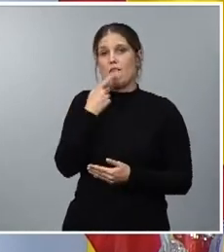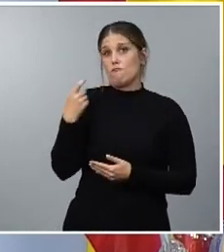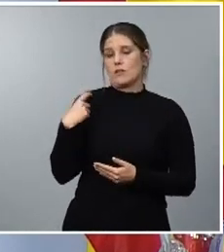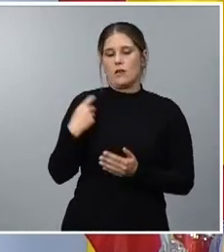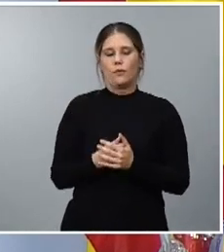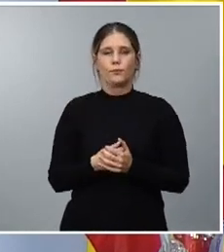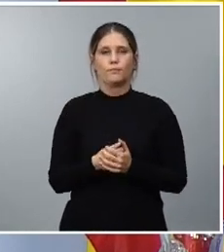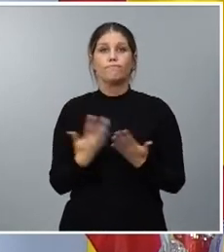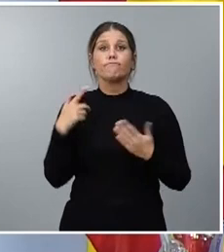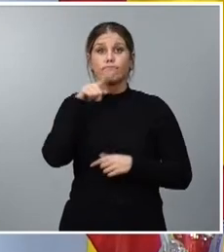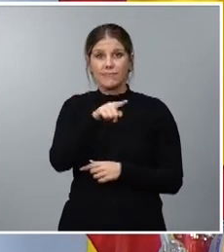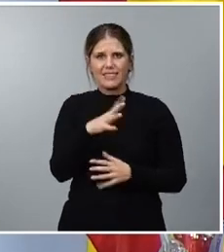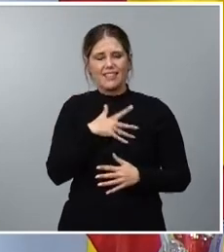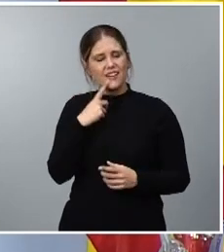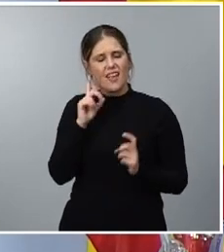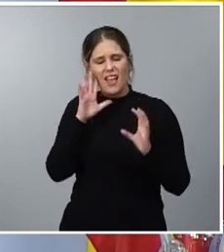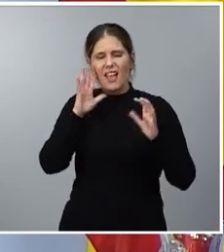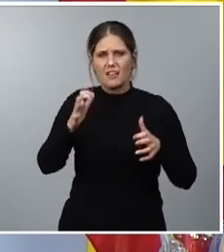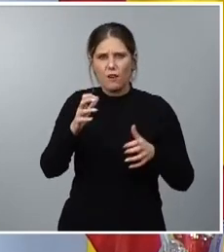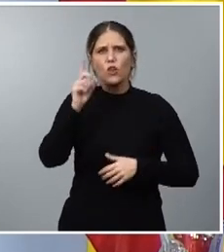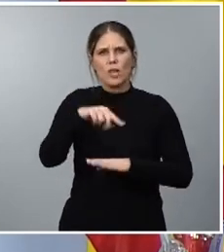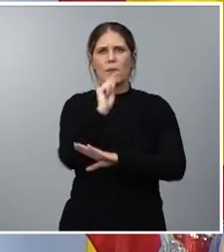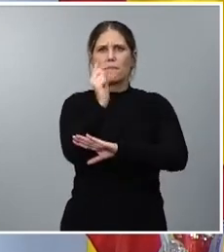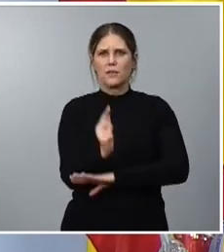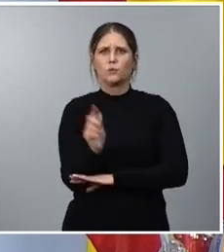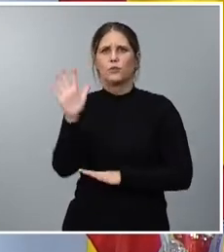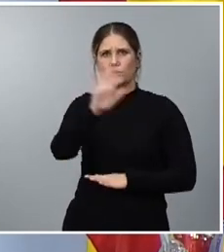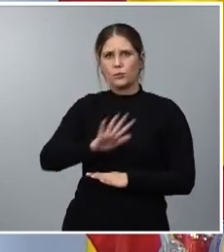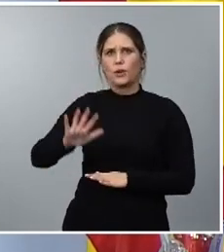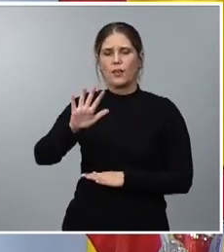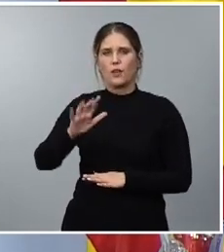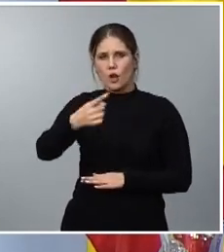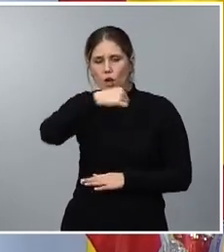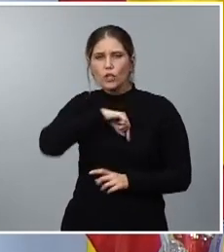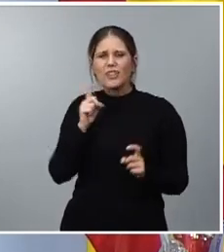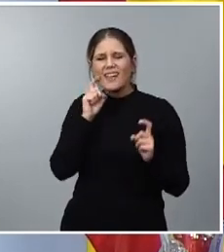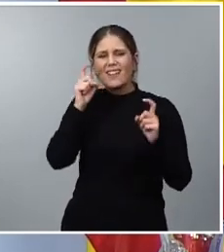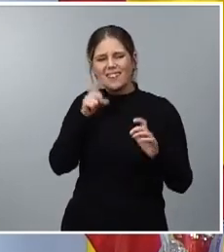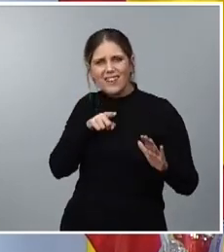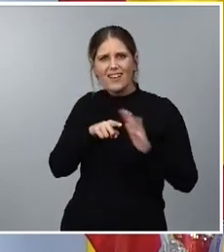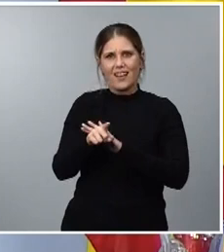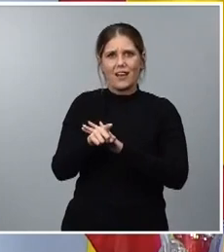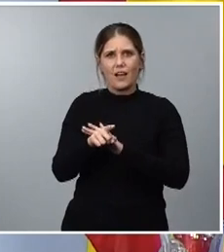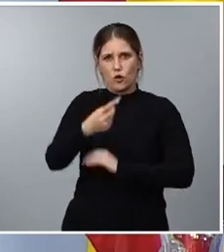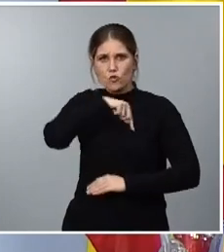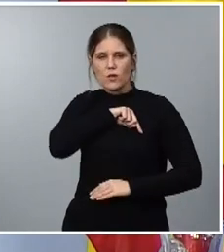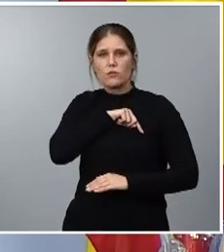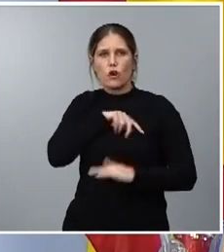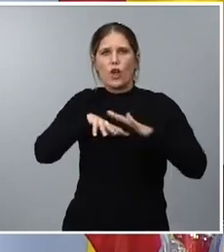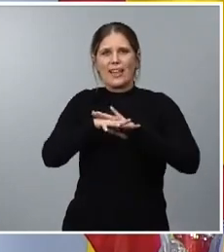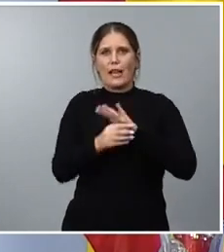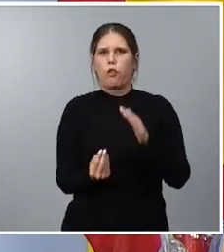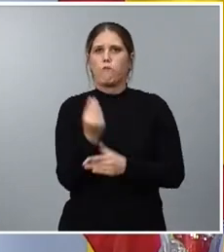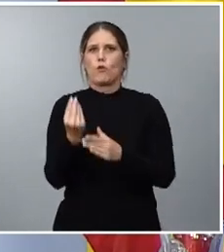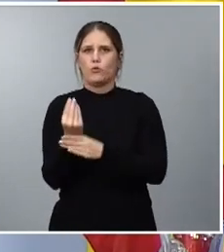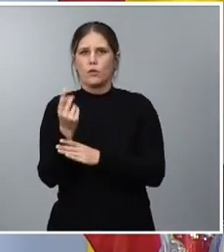tanto, también con el esfuerzo del presupuesto nacional estamos intentando impulsar nuestro tejido productivo y la inversión.